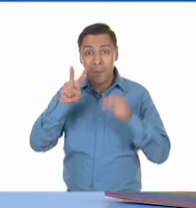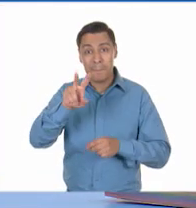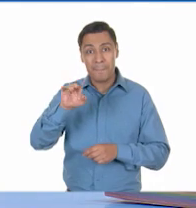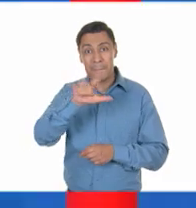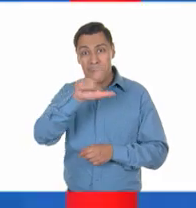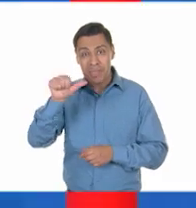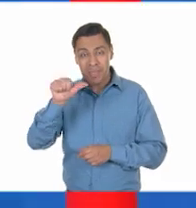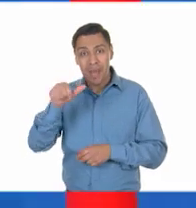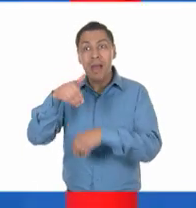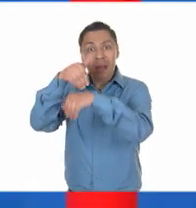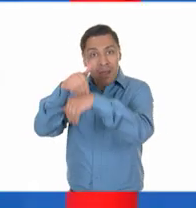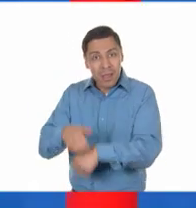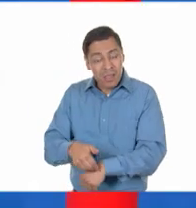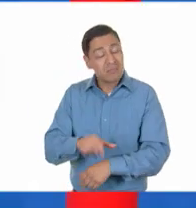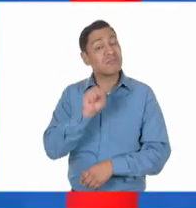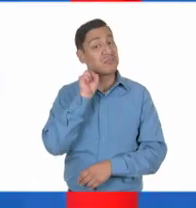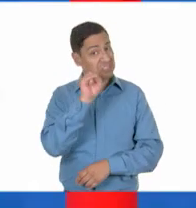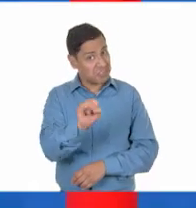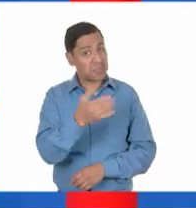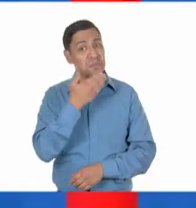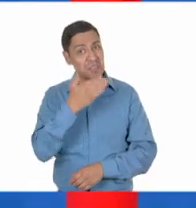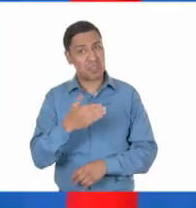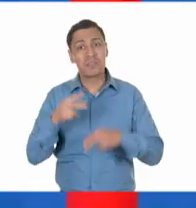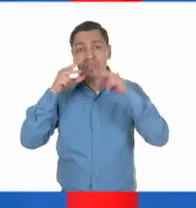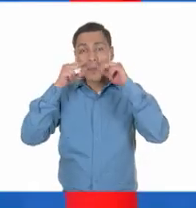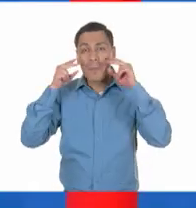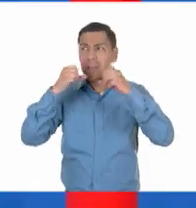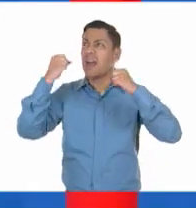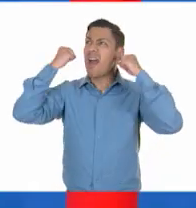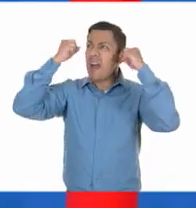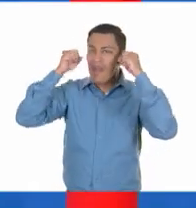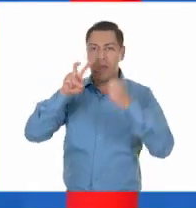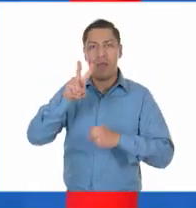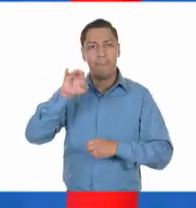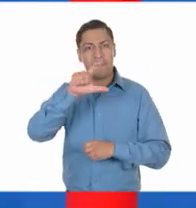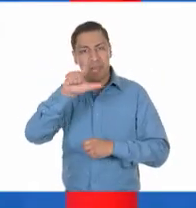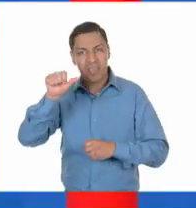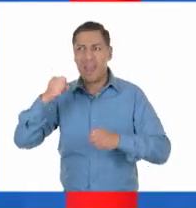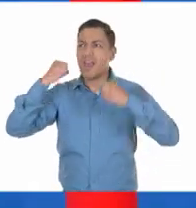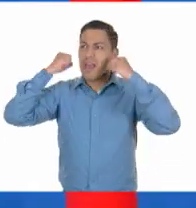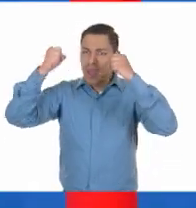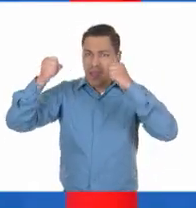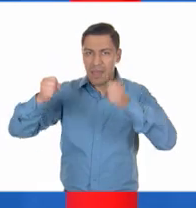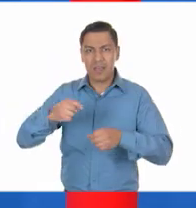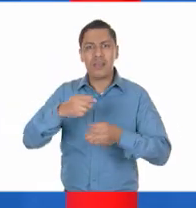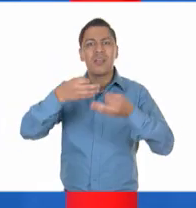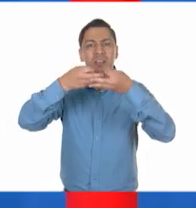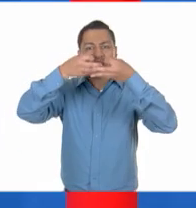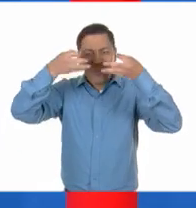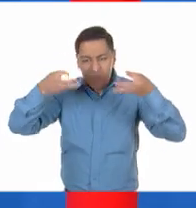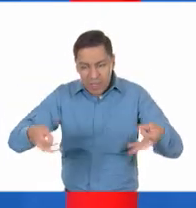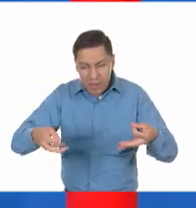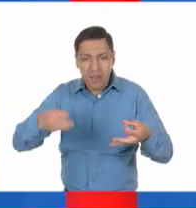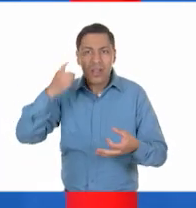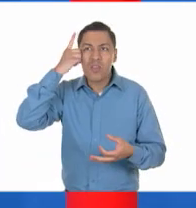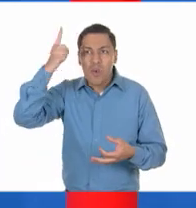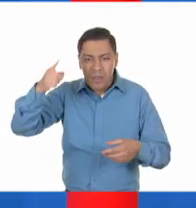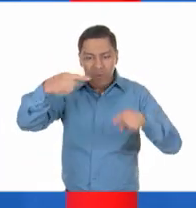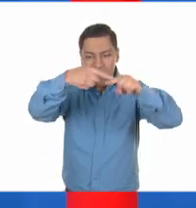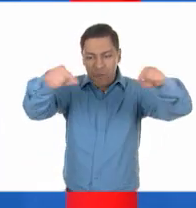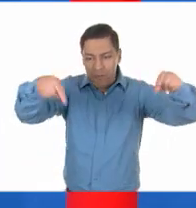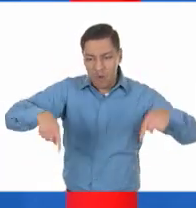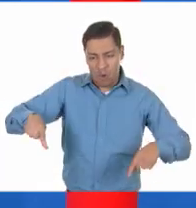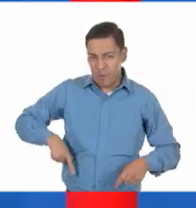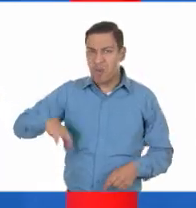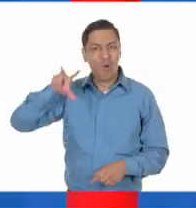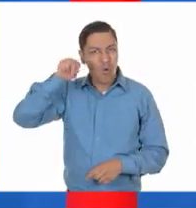cuenta. Sí, Tim. Recuerda que la idea de la Constitución era justamente materializar en leyes las demandas sociales.